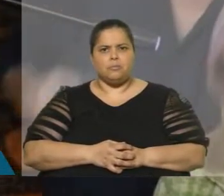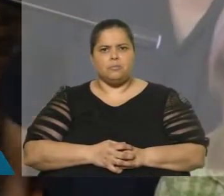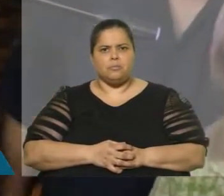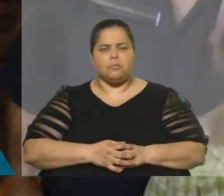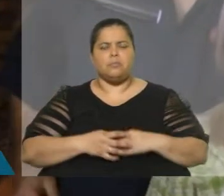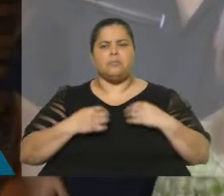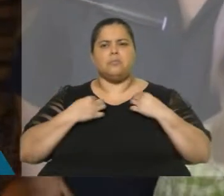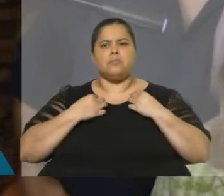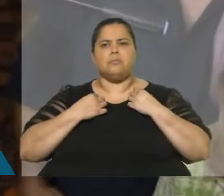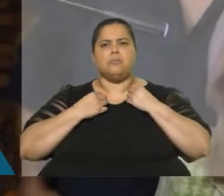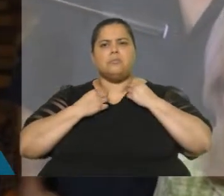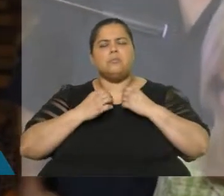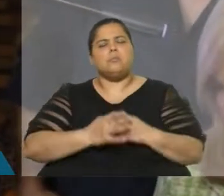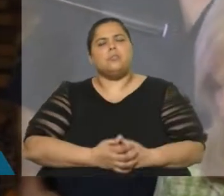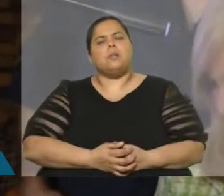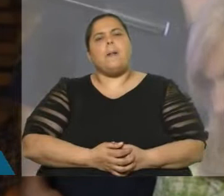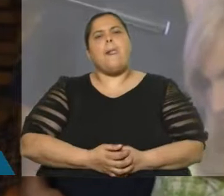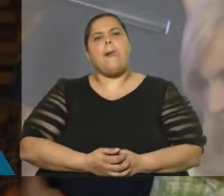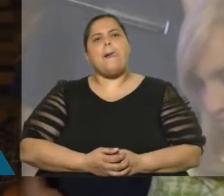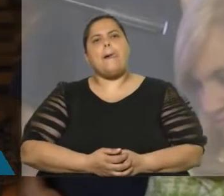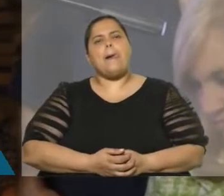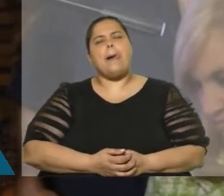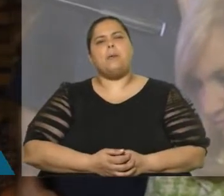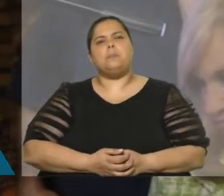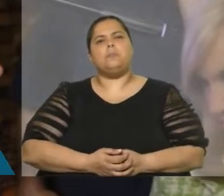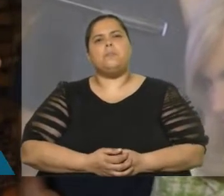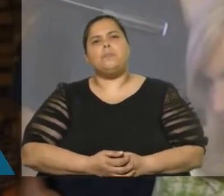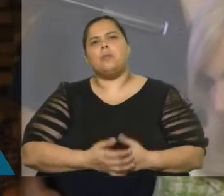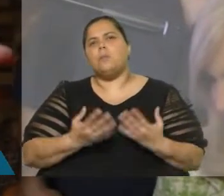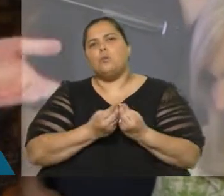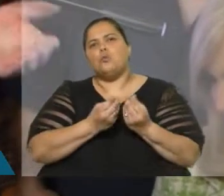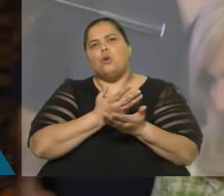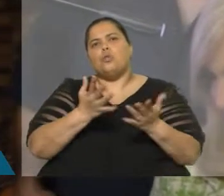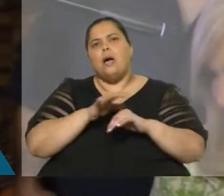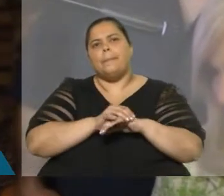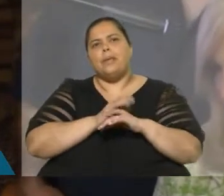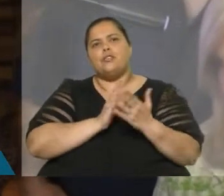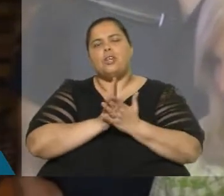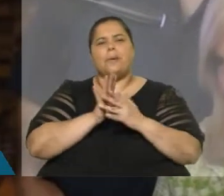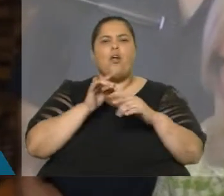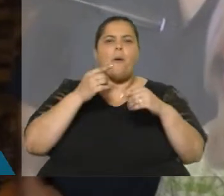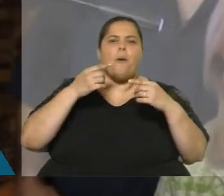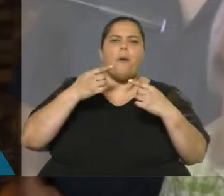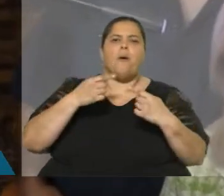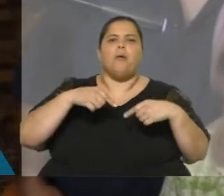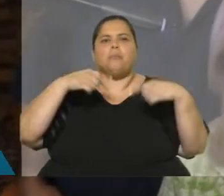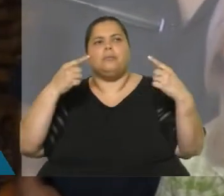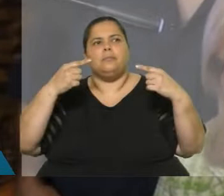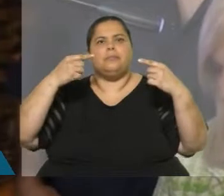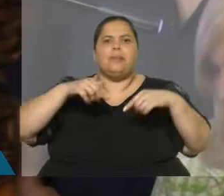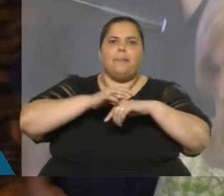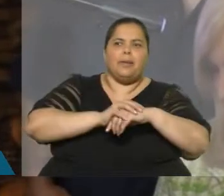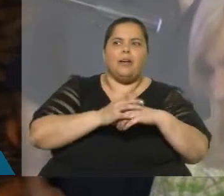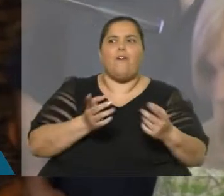primera hora de nuestra primera edición. Con tantos amigos nos peleamos, nos amigamos, nos quisimos, nos